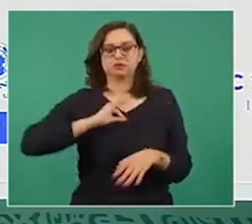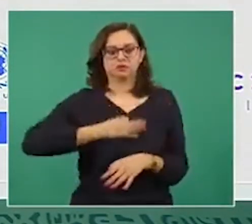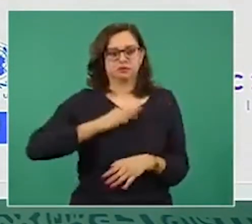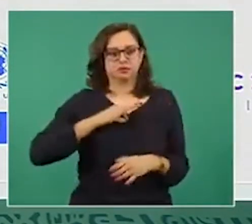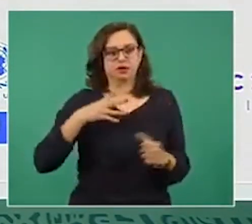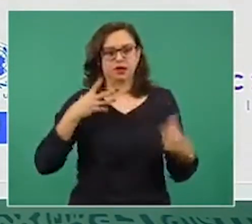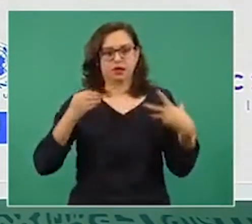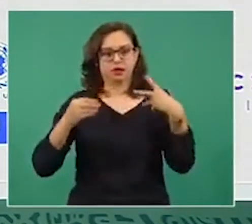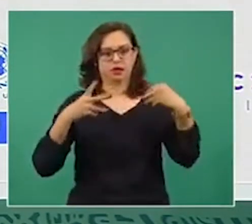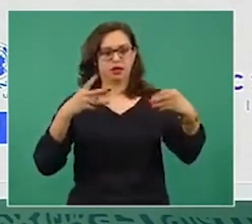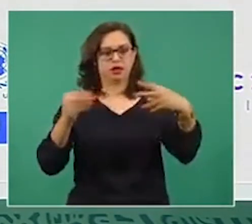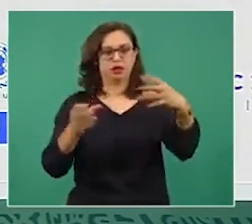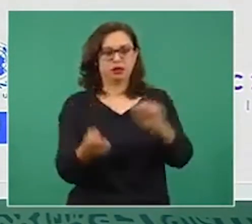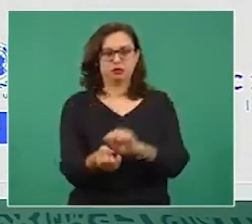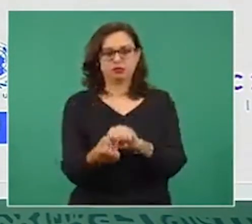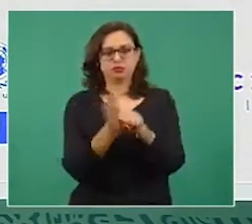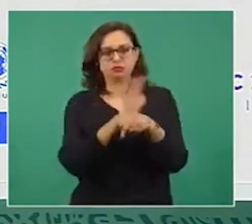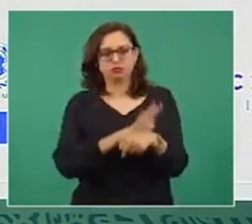-19.